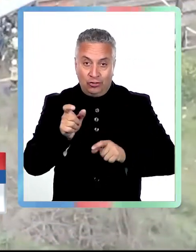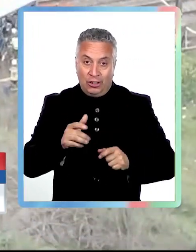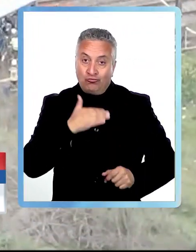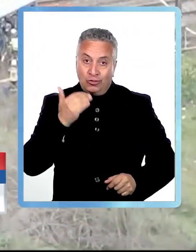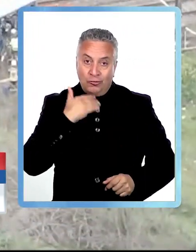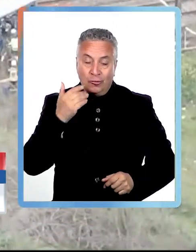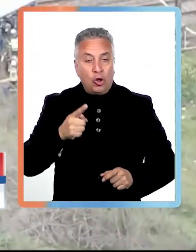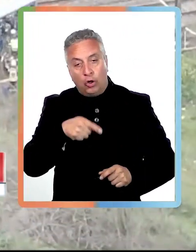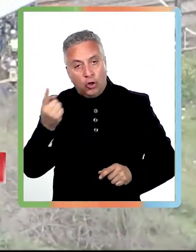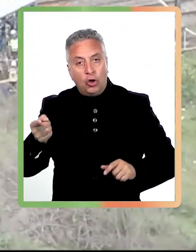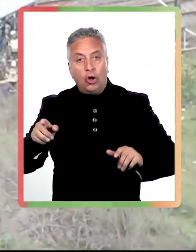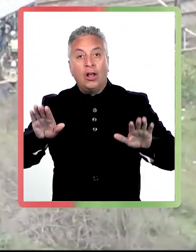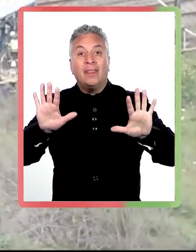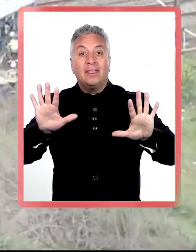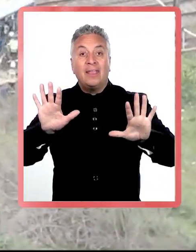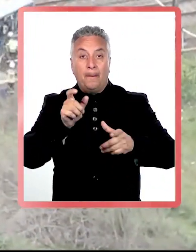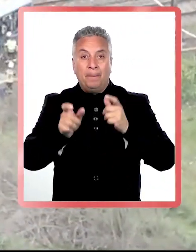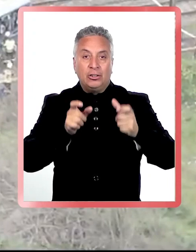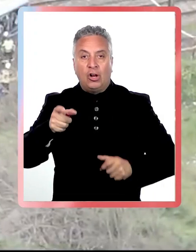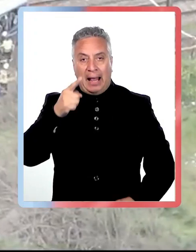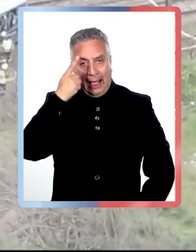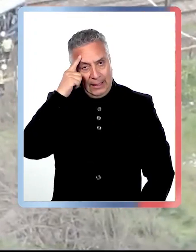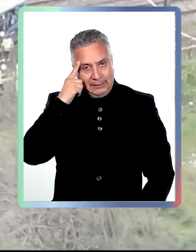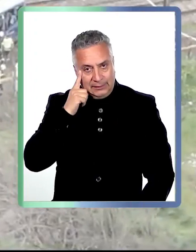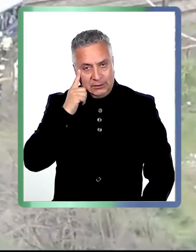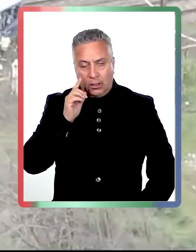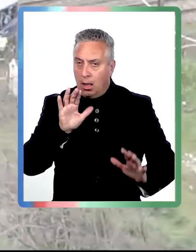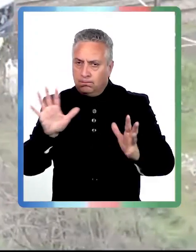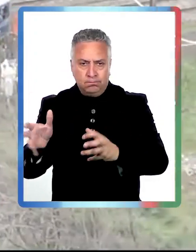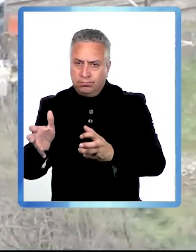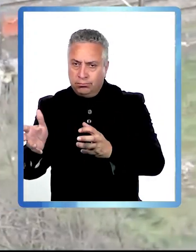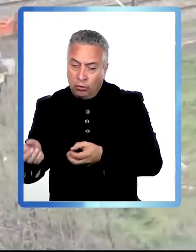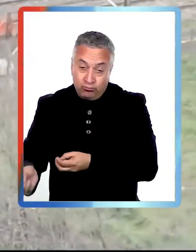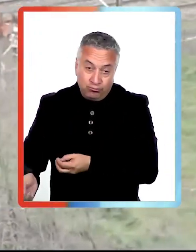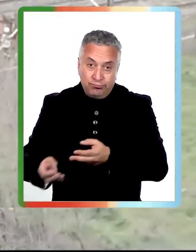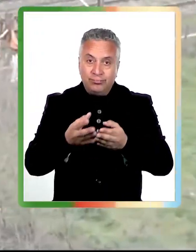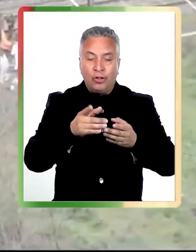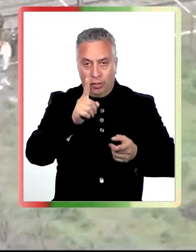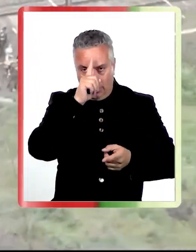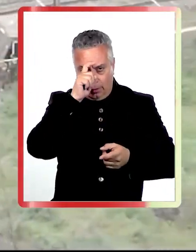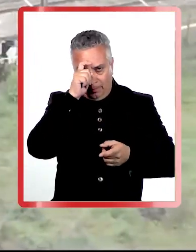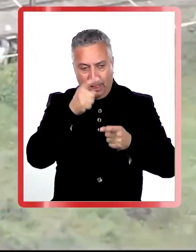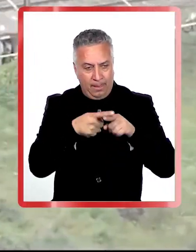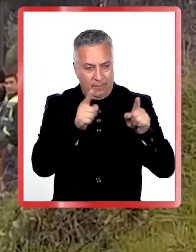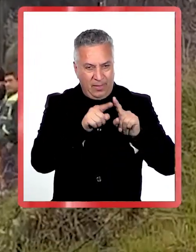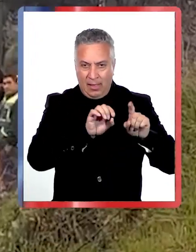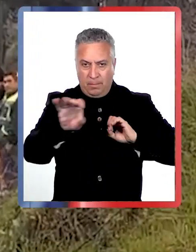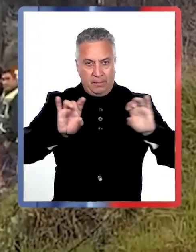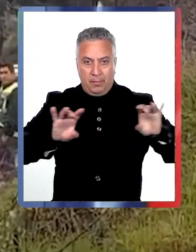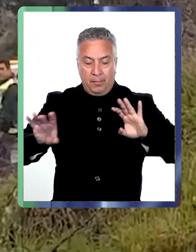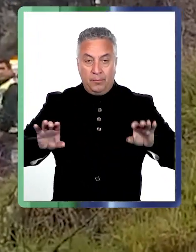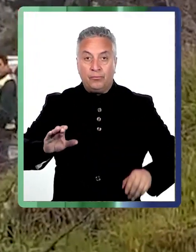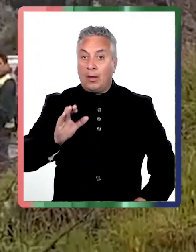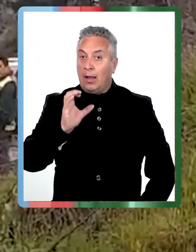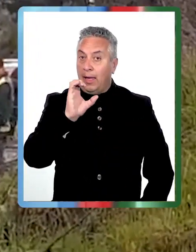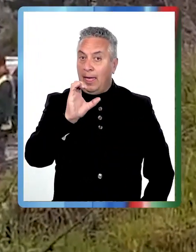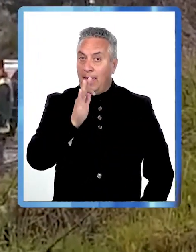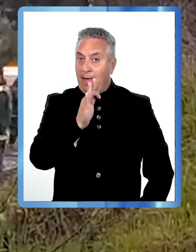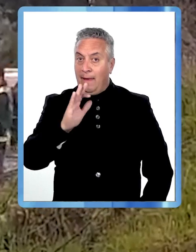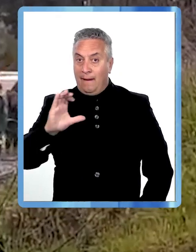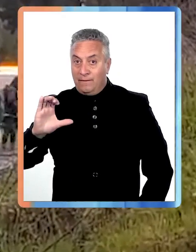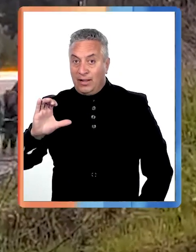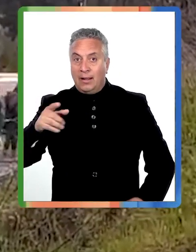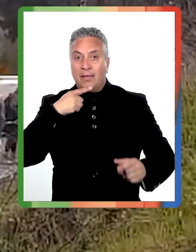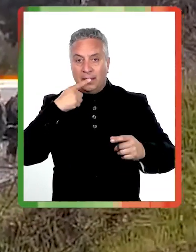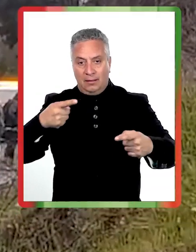consideración, por lo que fueron trasladadas a distintos centros asistenciales. Desde EFE indicaron que las barreras que regulan el cruce